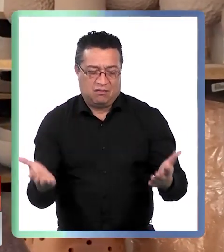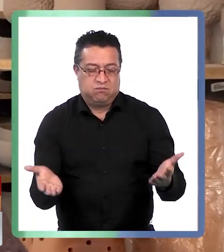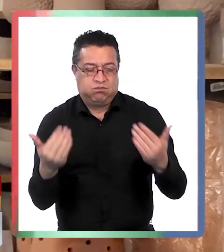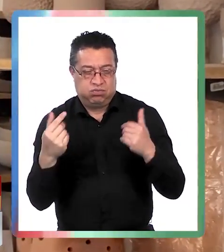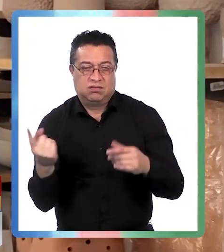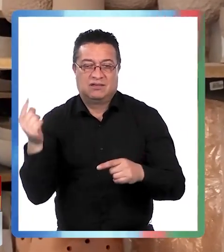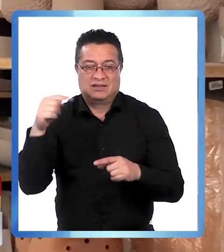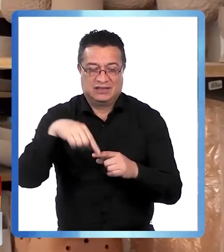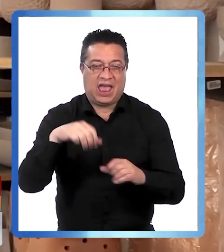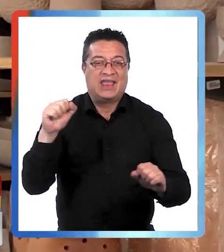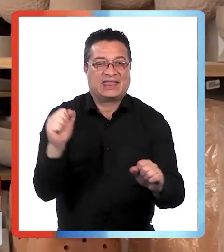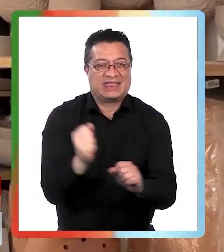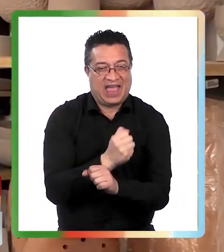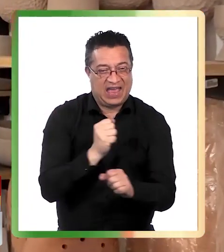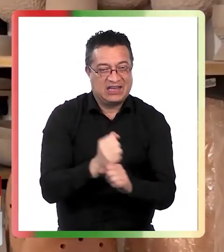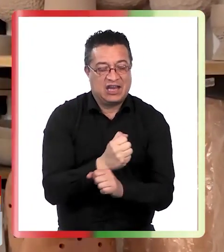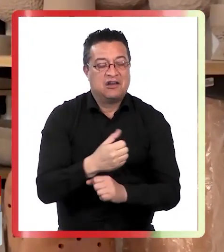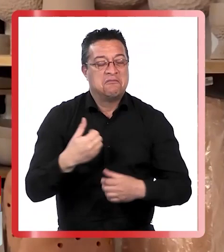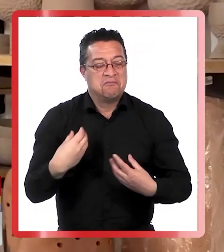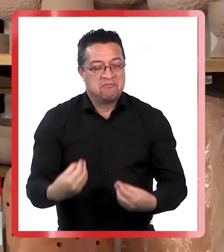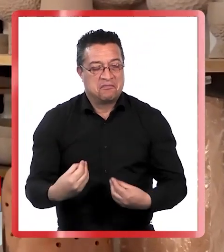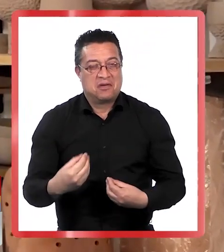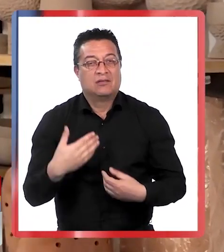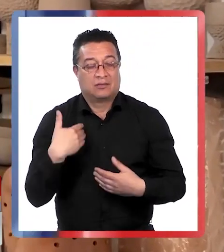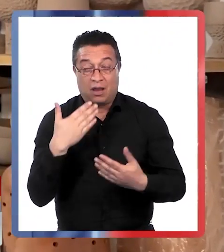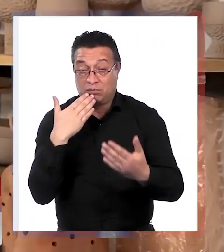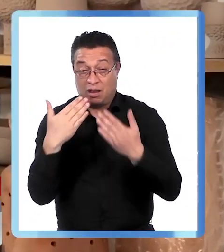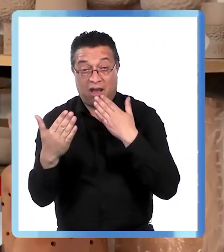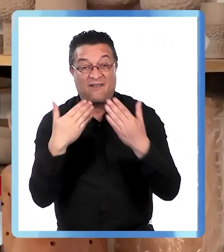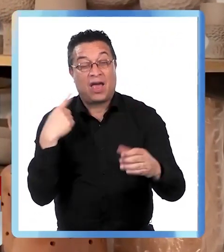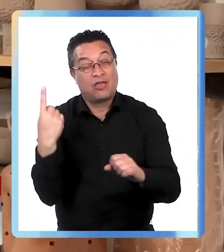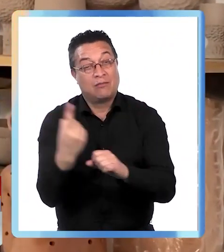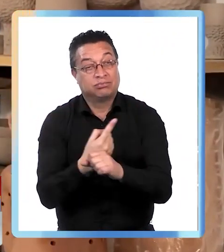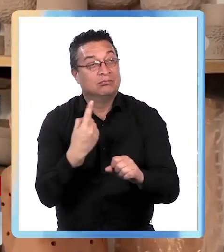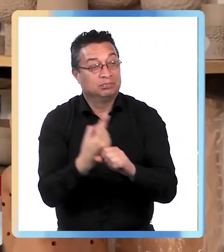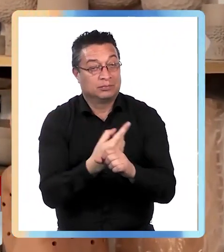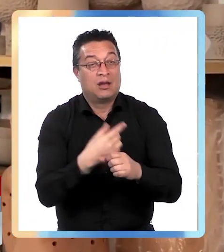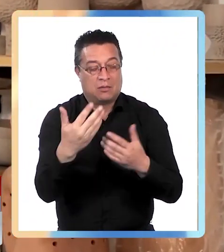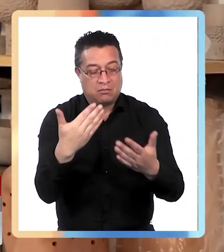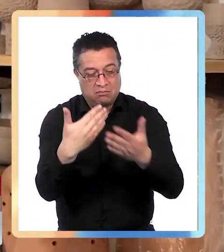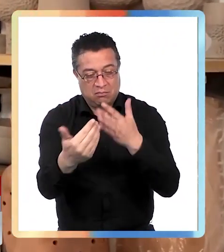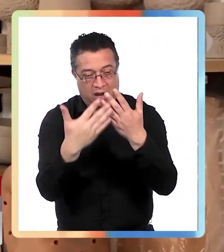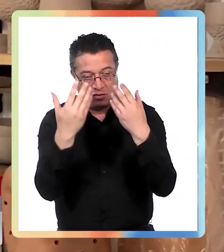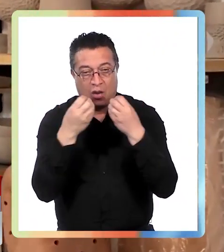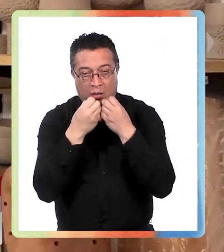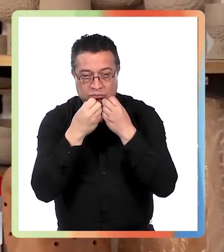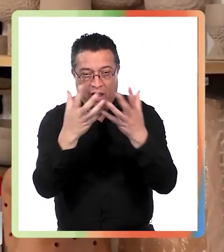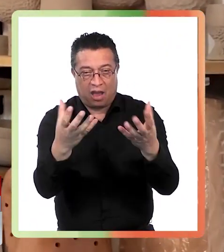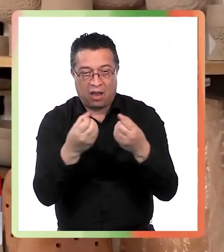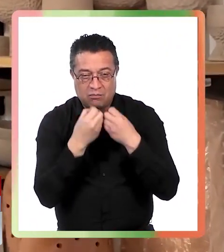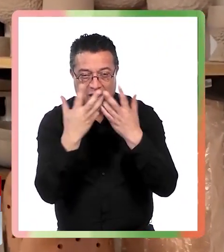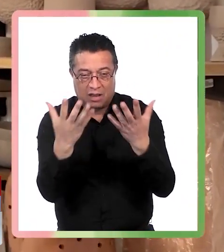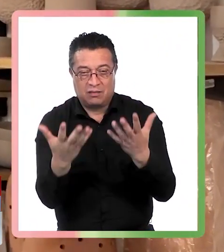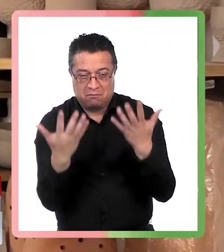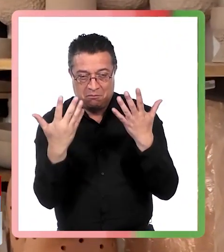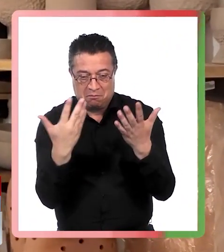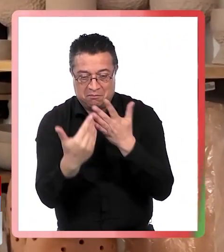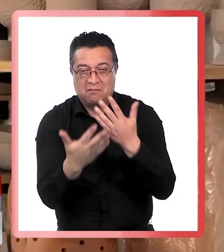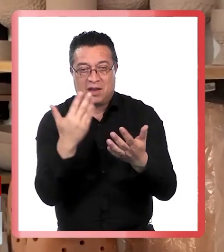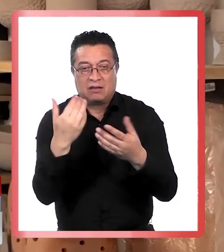levantarse y venir a este taller y estamos hablando, estamos hablando con las manos estamos